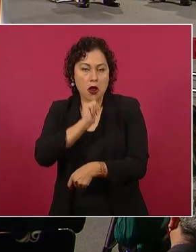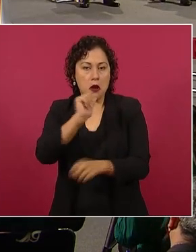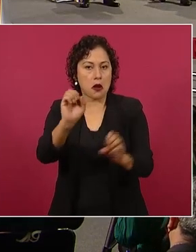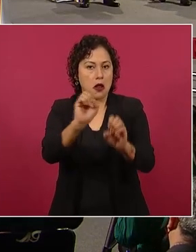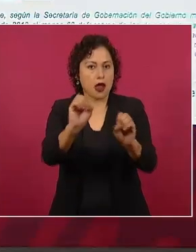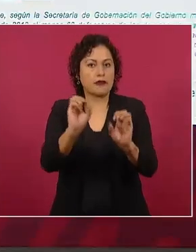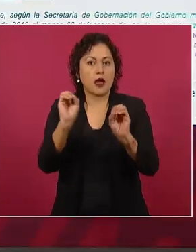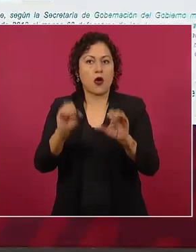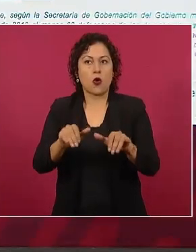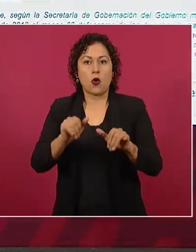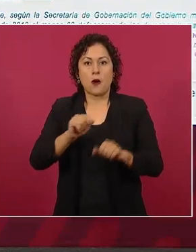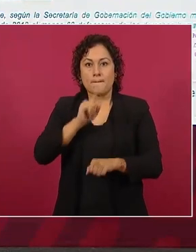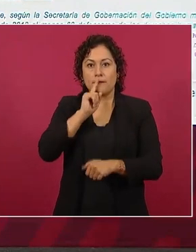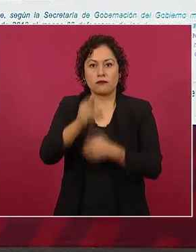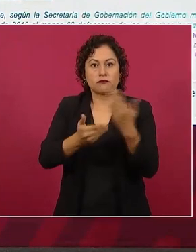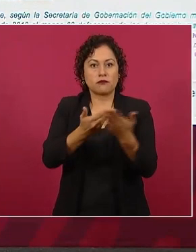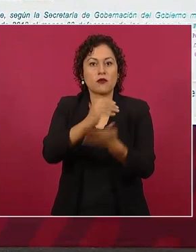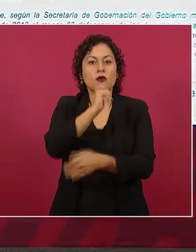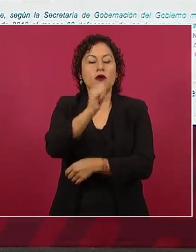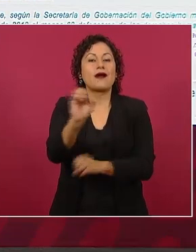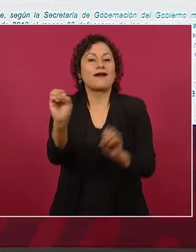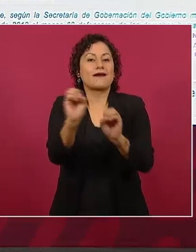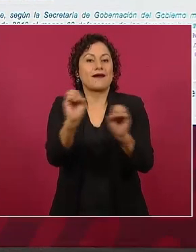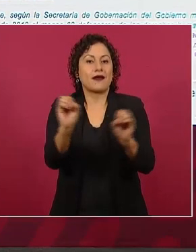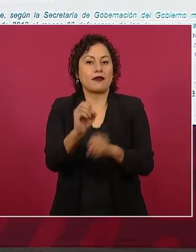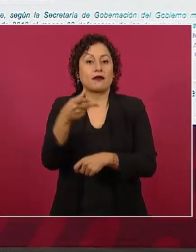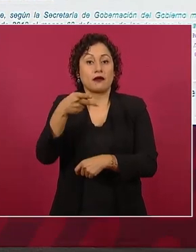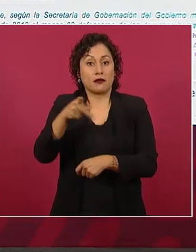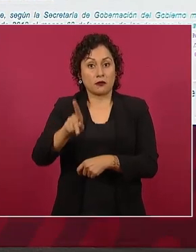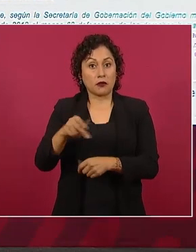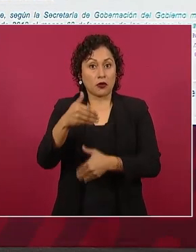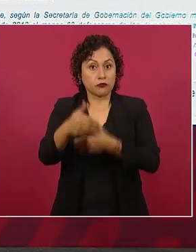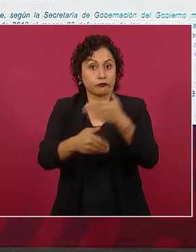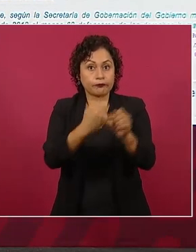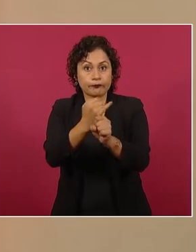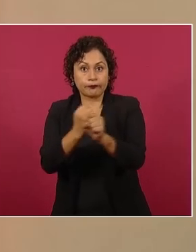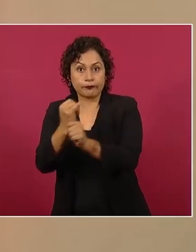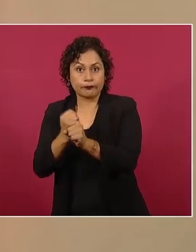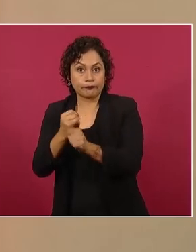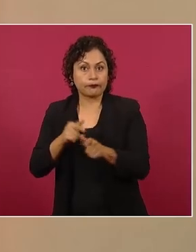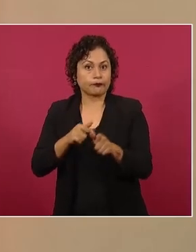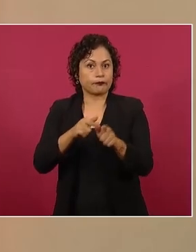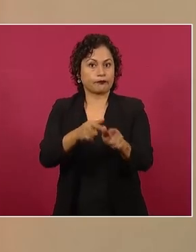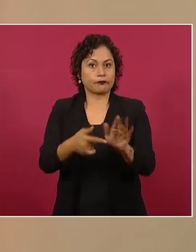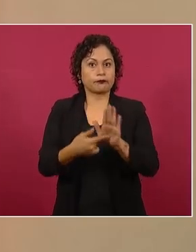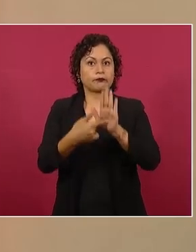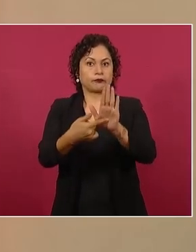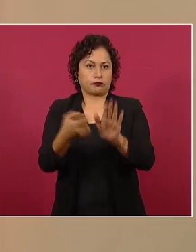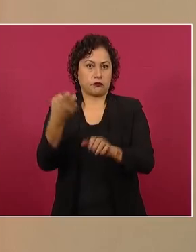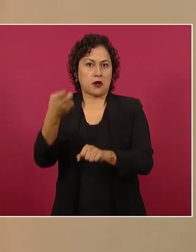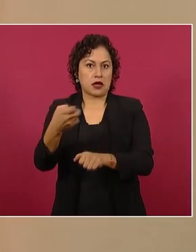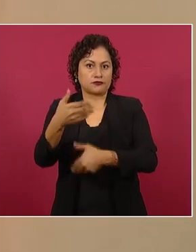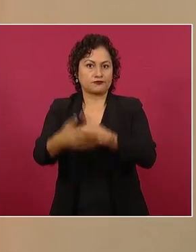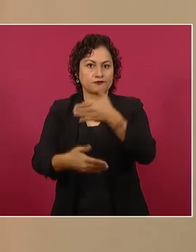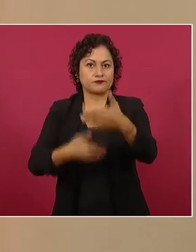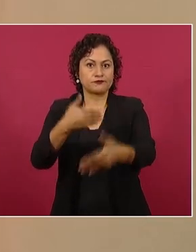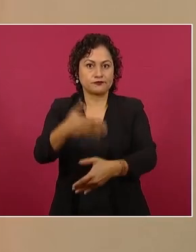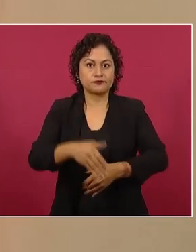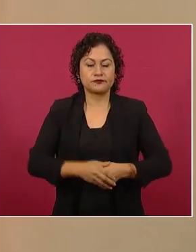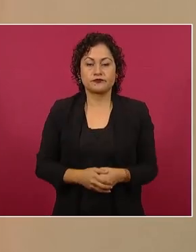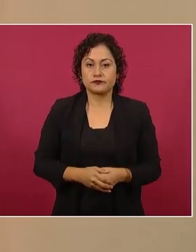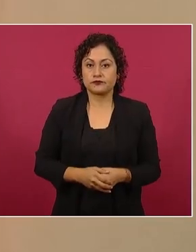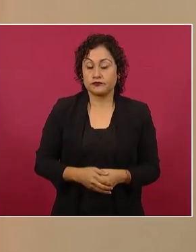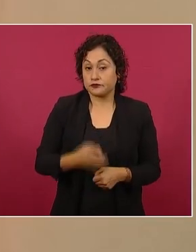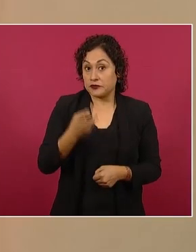todas las detenciones, todas las vinculaciones y todos los esclarecimientos de los casos. Y esto también es impunidad, porque no se